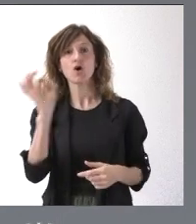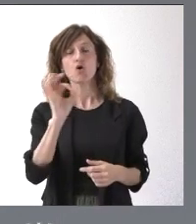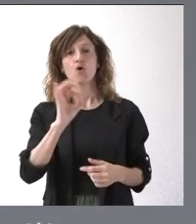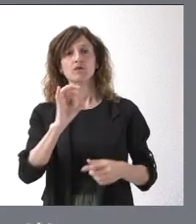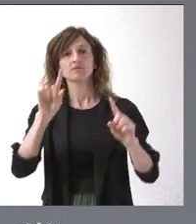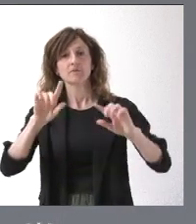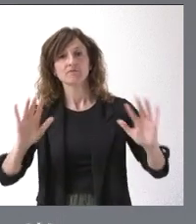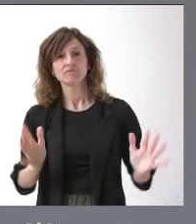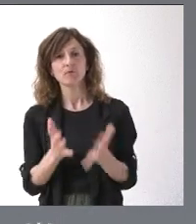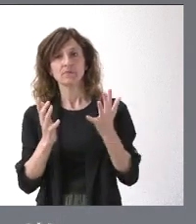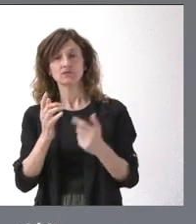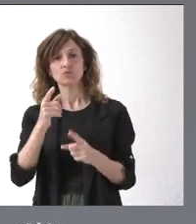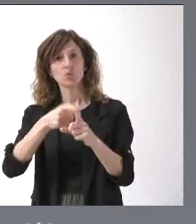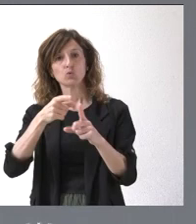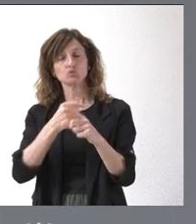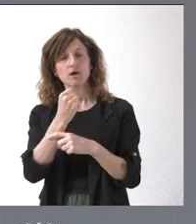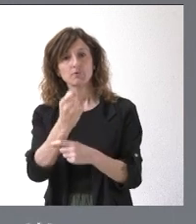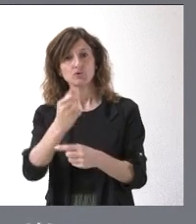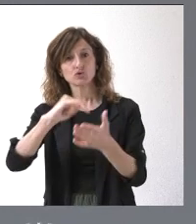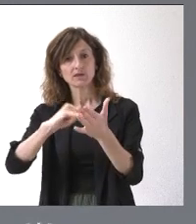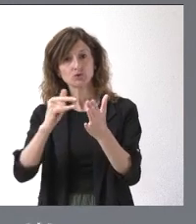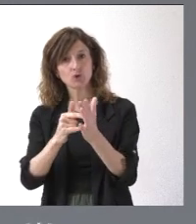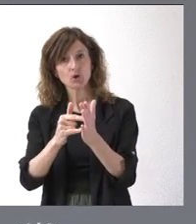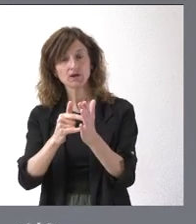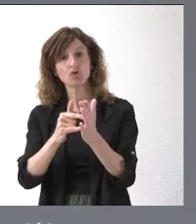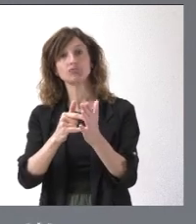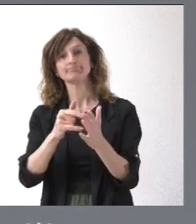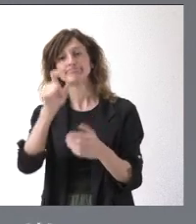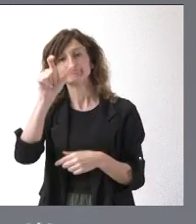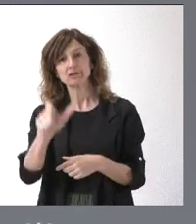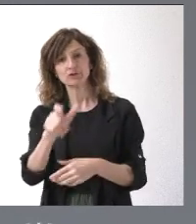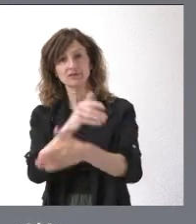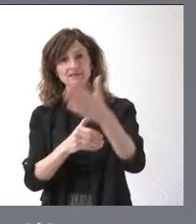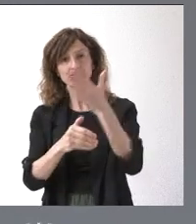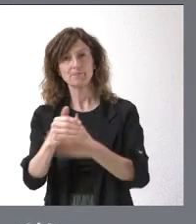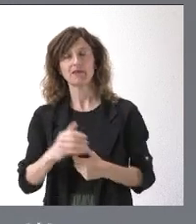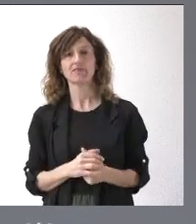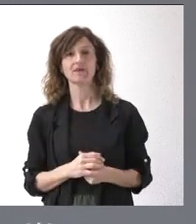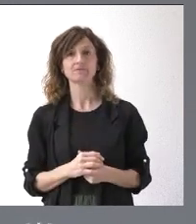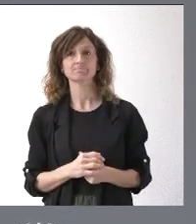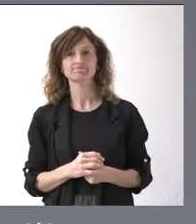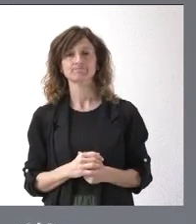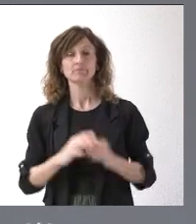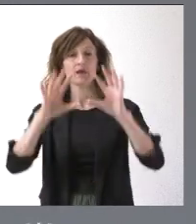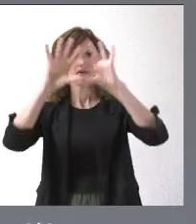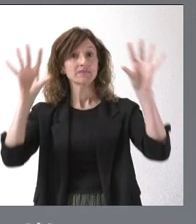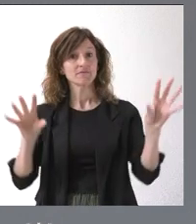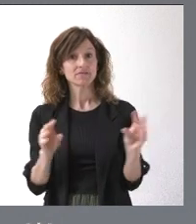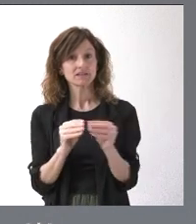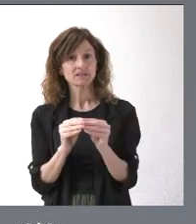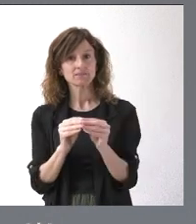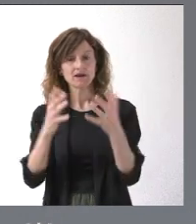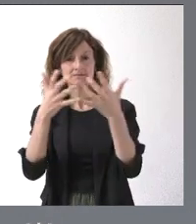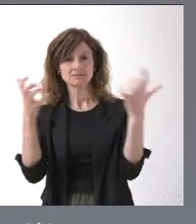fomento, el uso de los apoyos tecnológicos a las personas con discapacidad. En definitiva, como les decía, es un